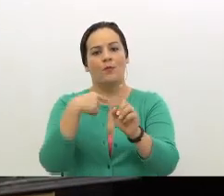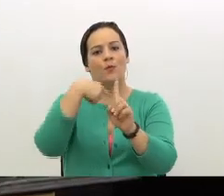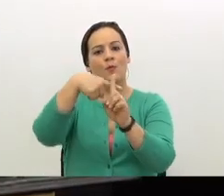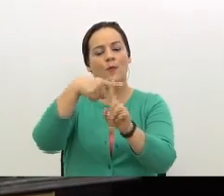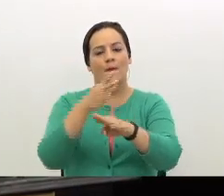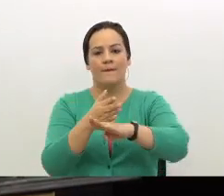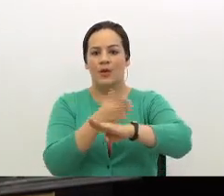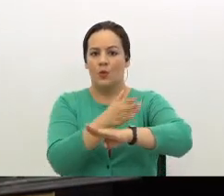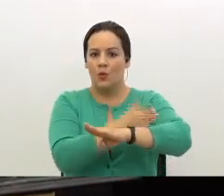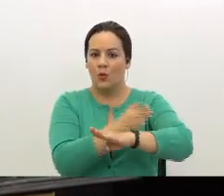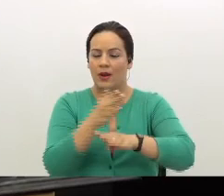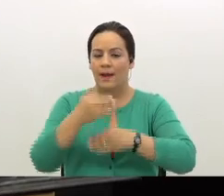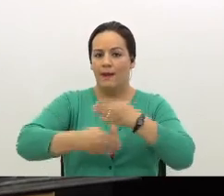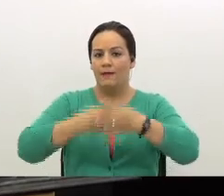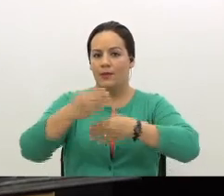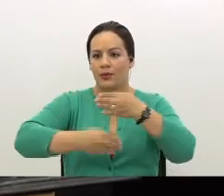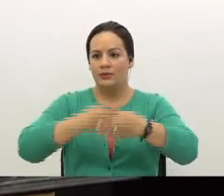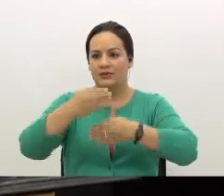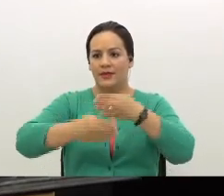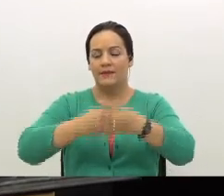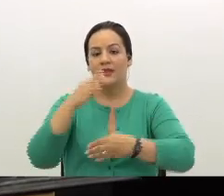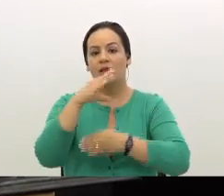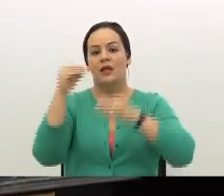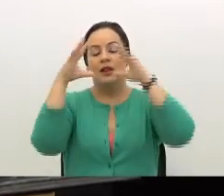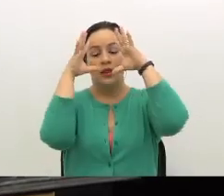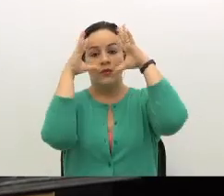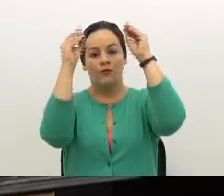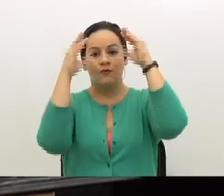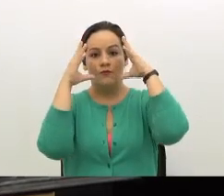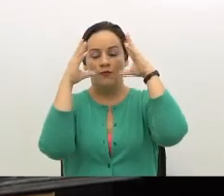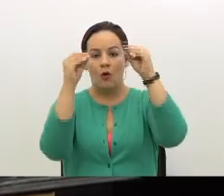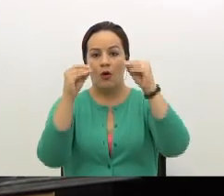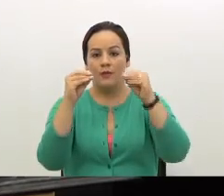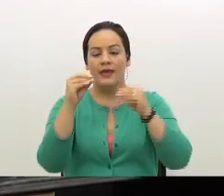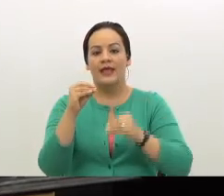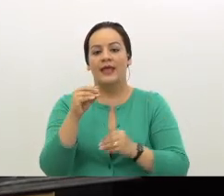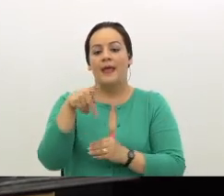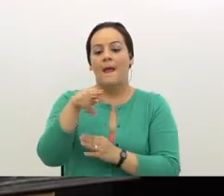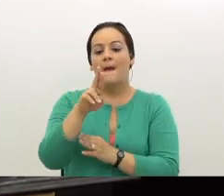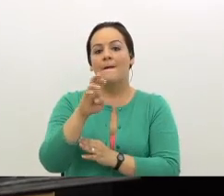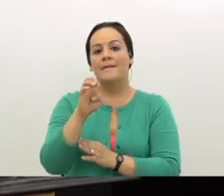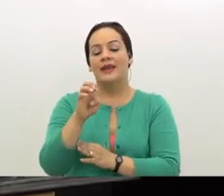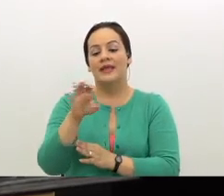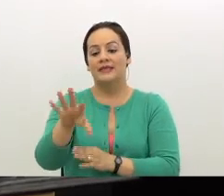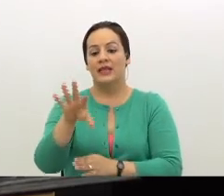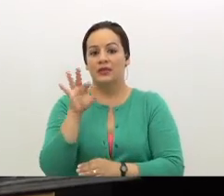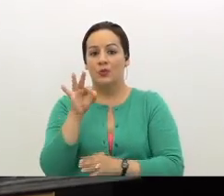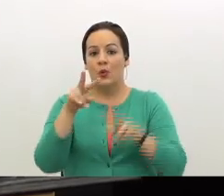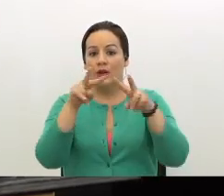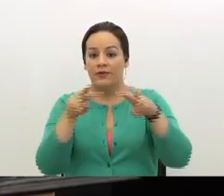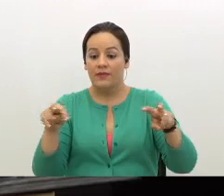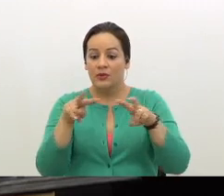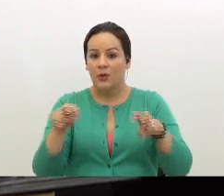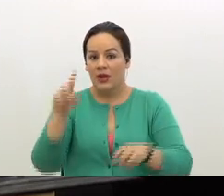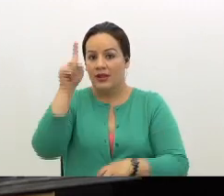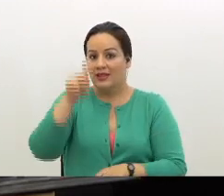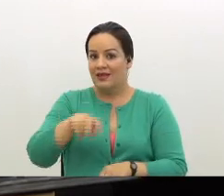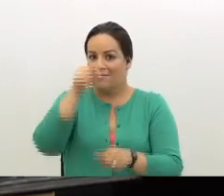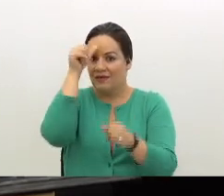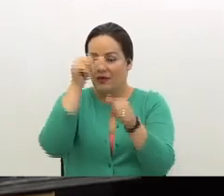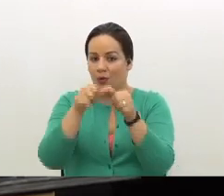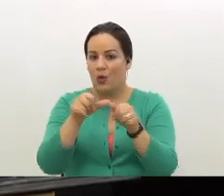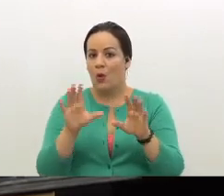del procedimiento de informe de preselección y revisión. Debemos recordar que la Comisión de